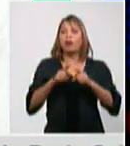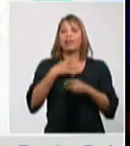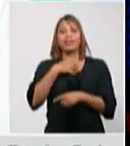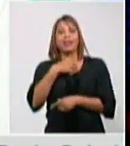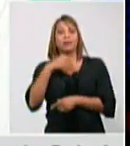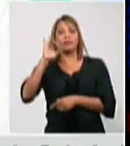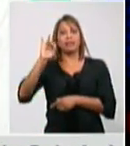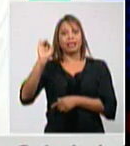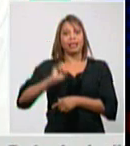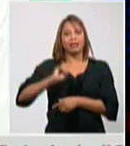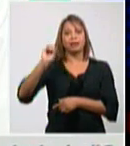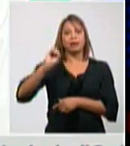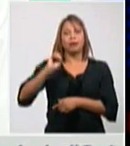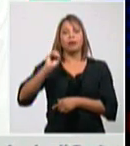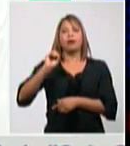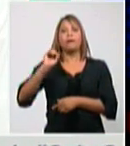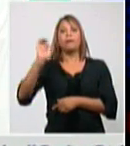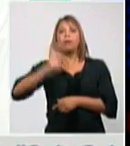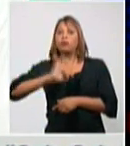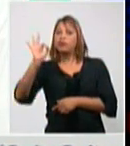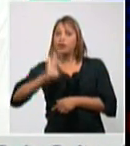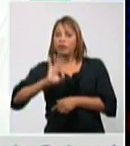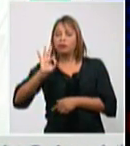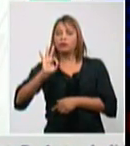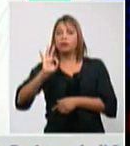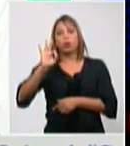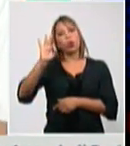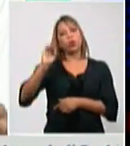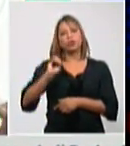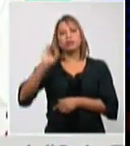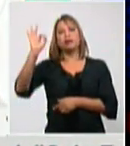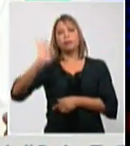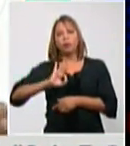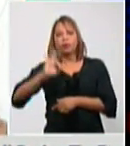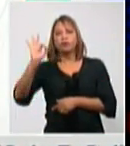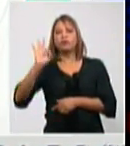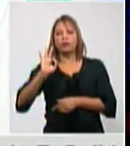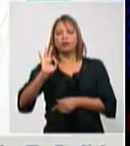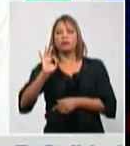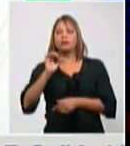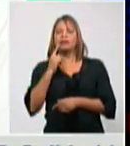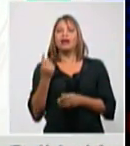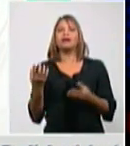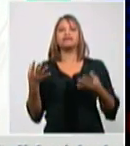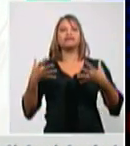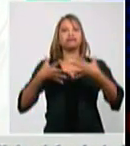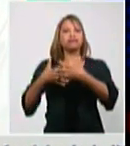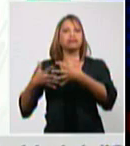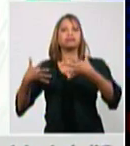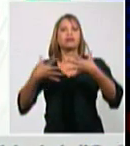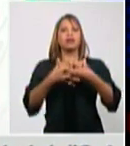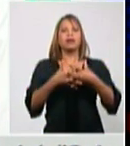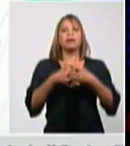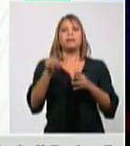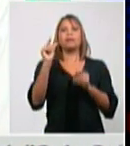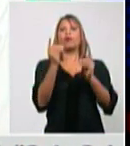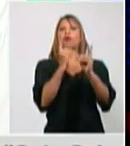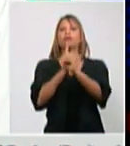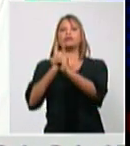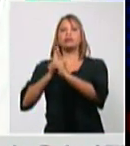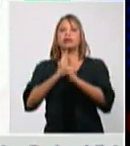ciento de los casos que se diagnosticaban, pues estaban asociados con el contacto con un paciente positivo.